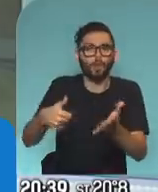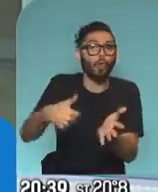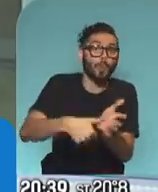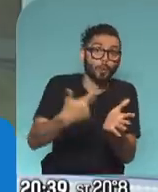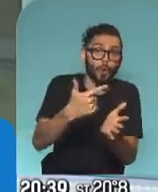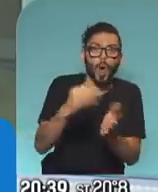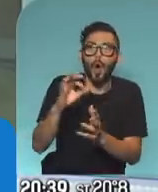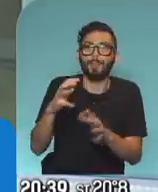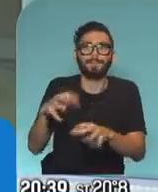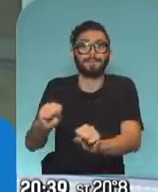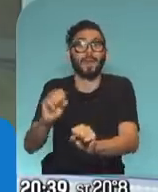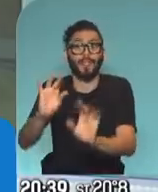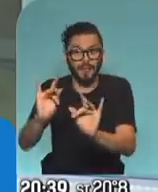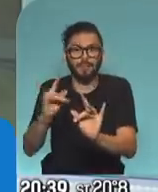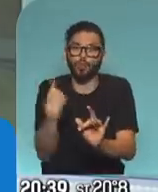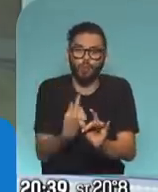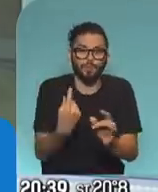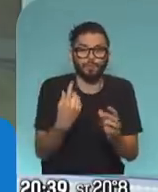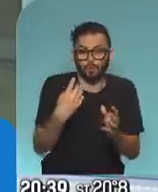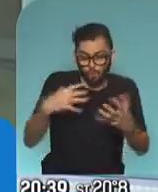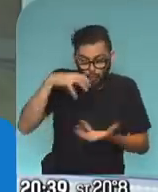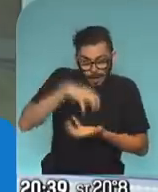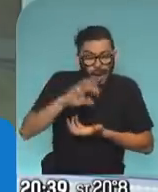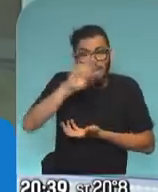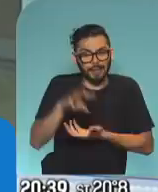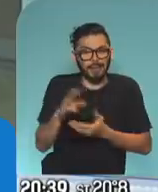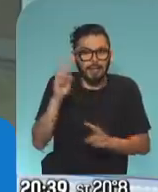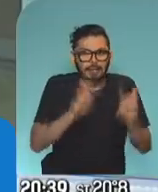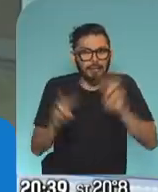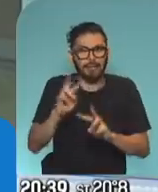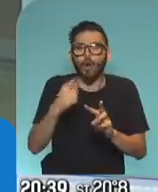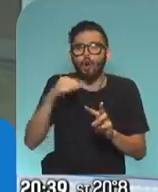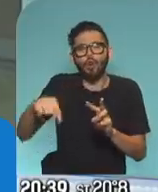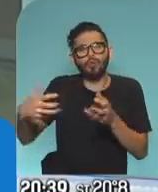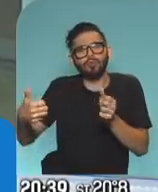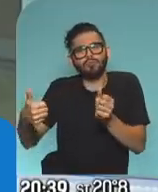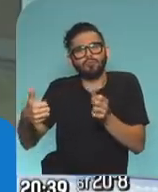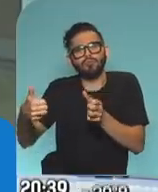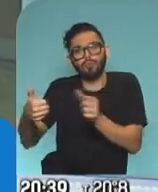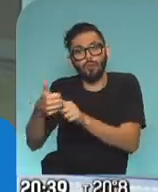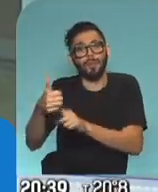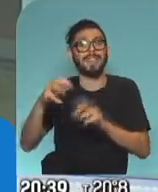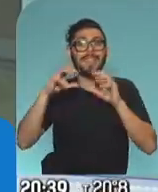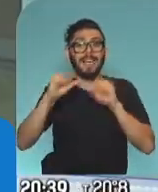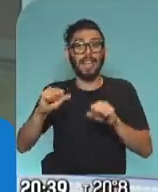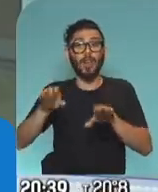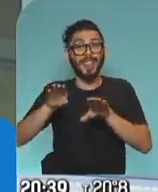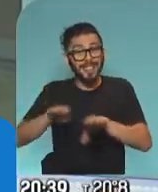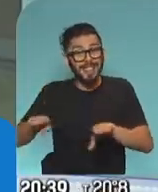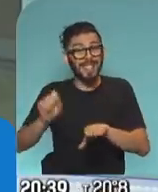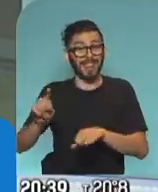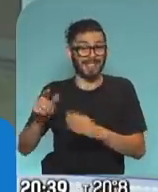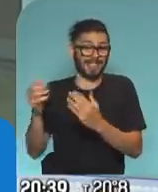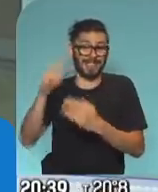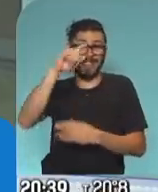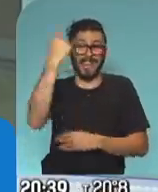es más difícil encontrarlos. Así que estamos en ese caminito trabajando con... Hoy nos juntamos con el Secretario de Niñez de la Nación y vamos viendo cómo